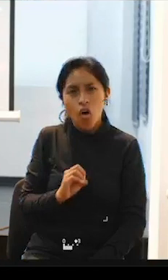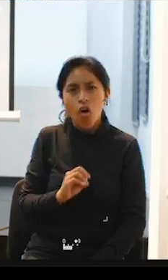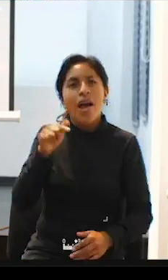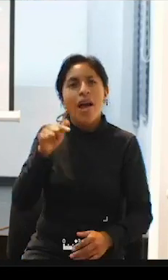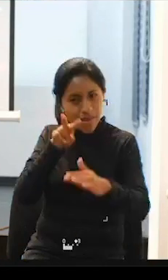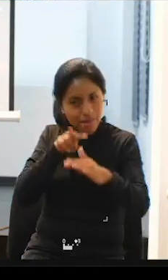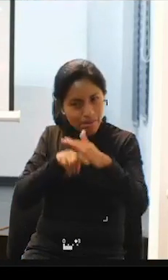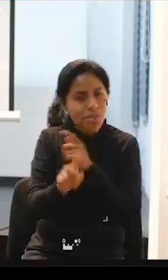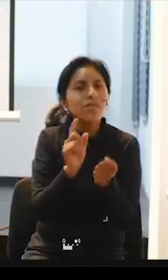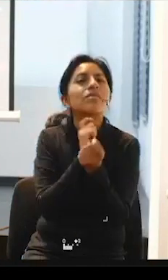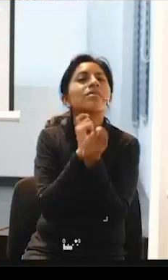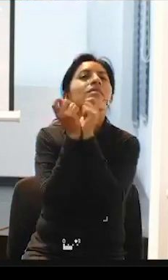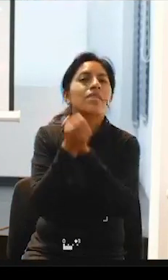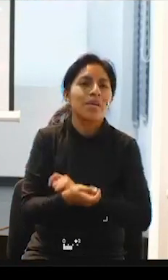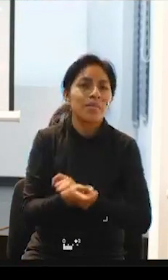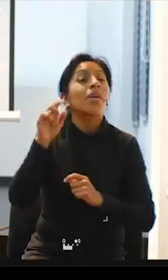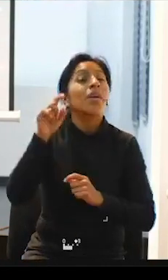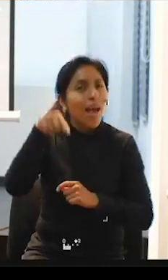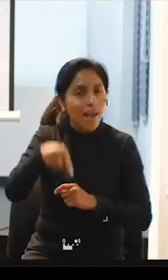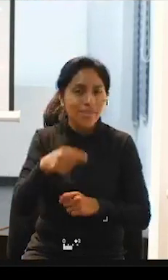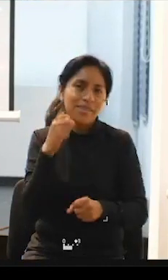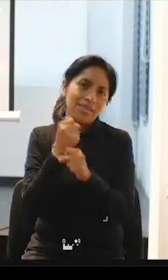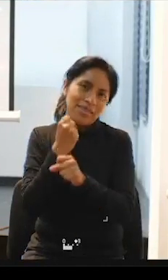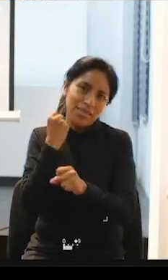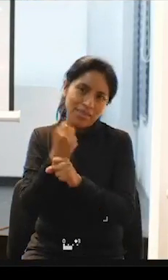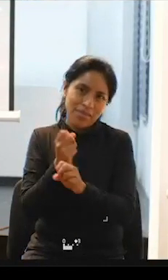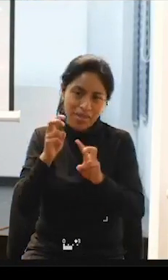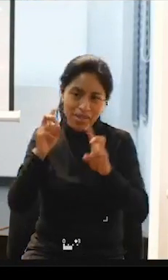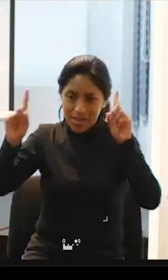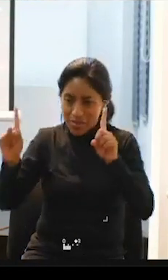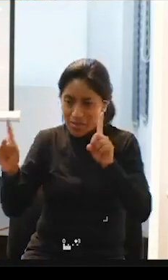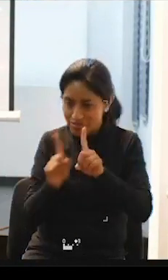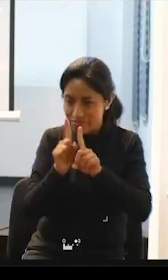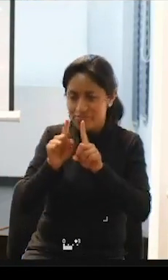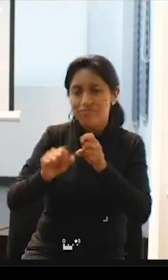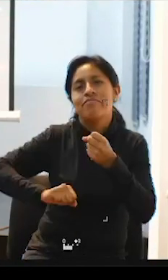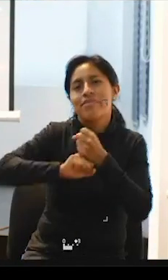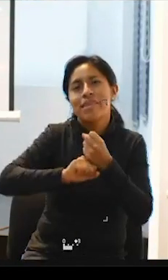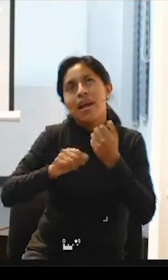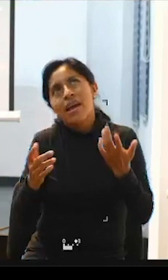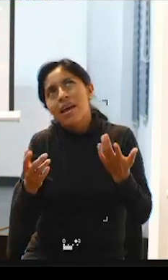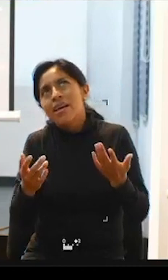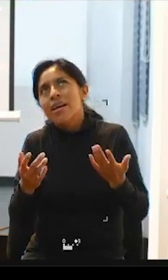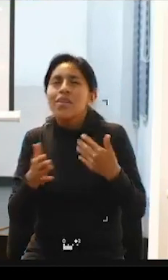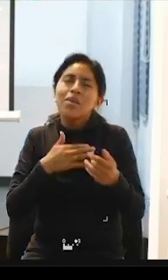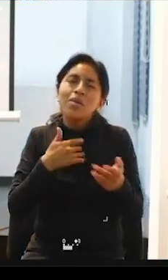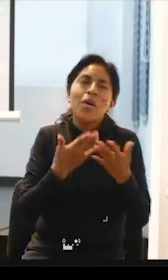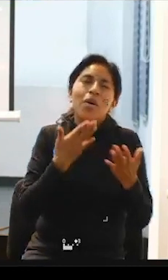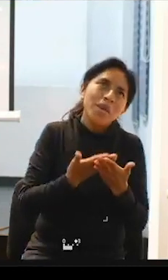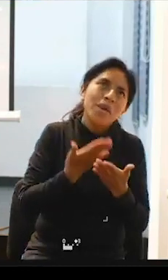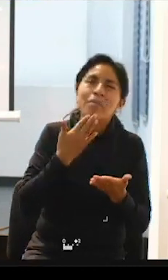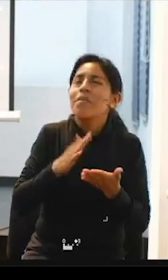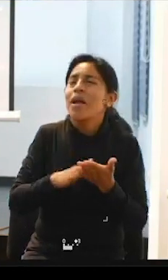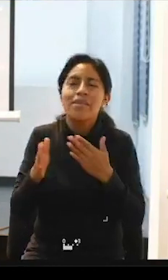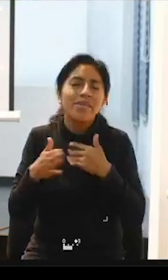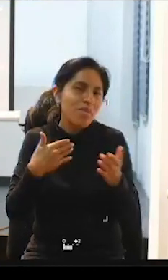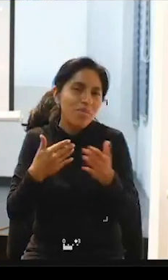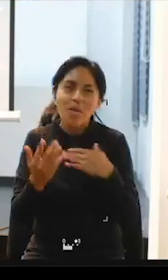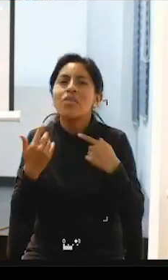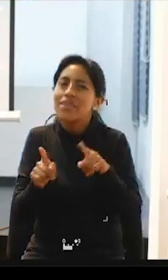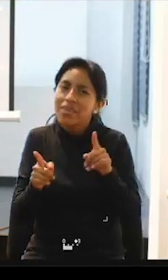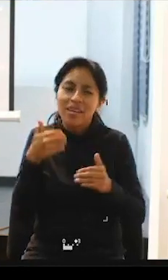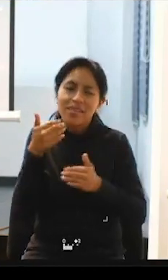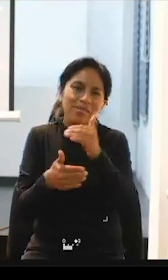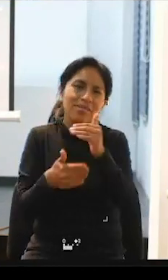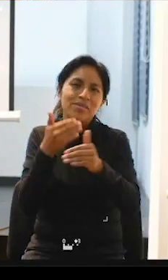como se está trabajando pero bien que mal lo tenemos verdad tenemos la figura falta mucho presupuesto